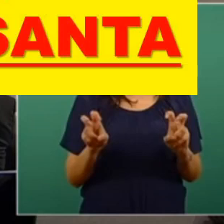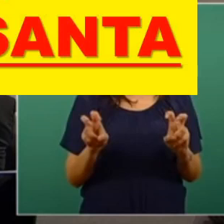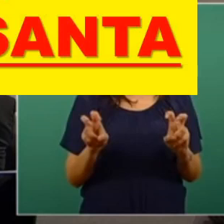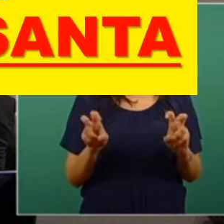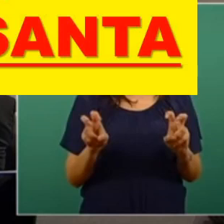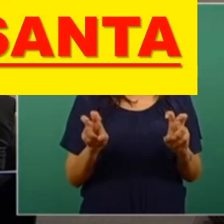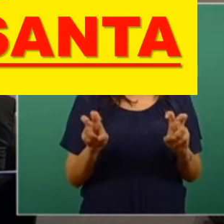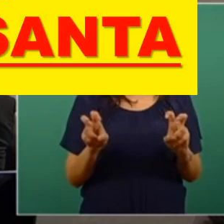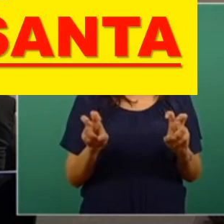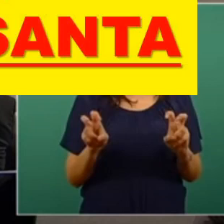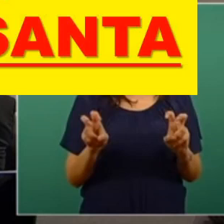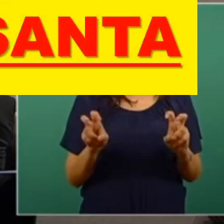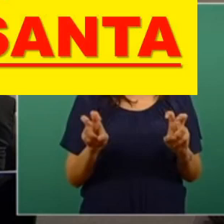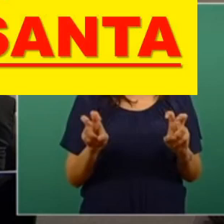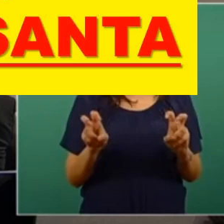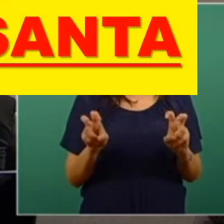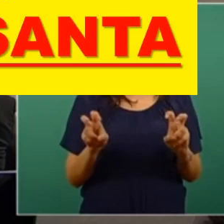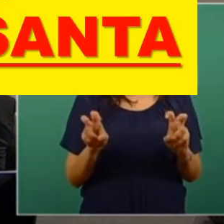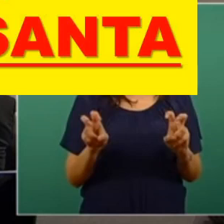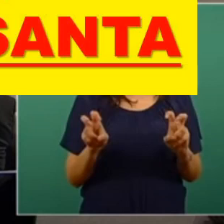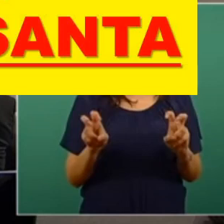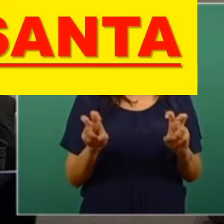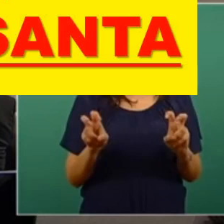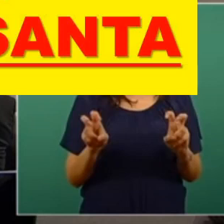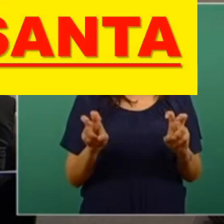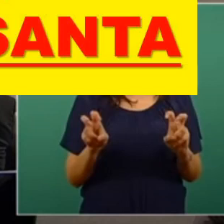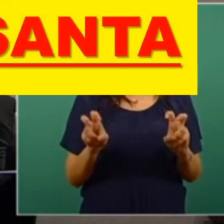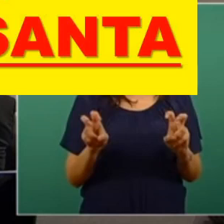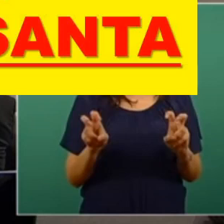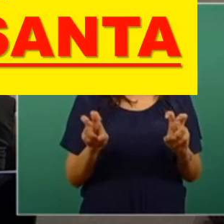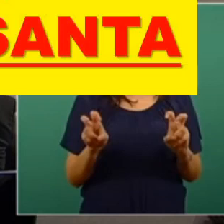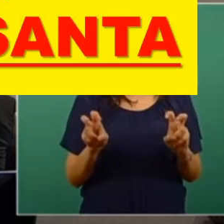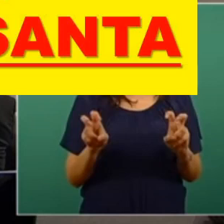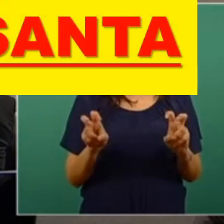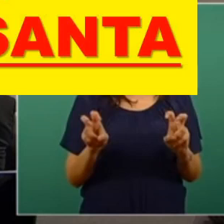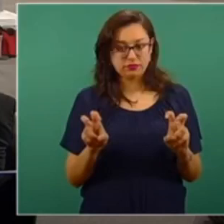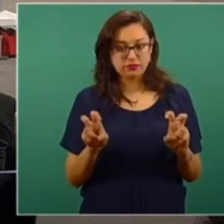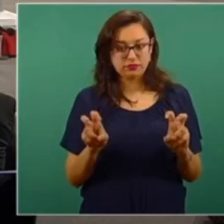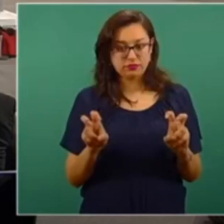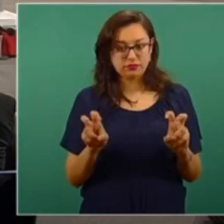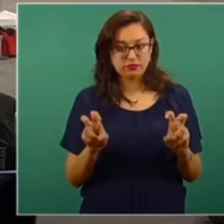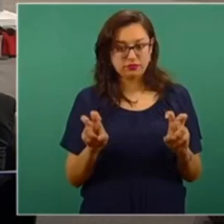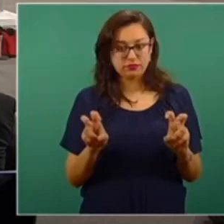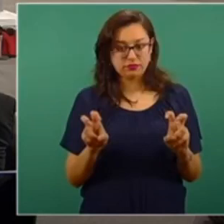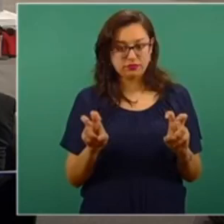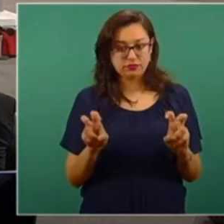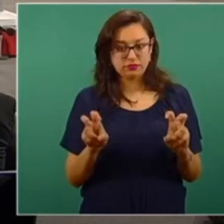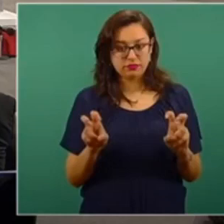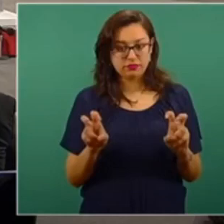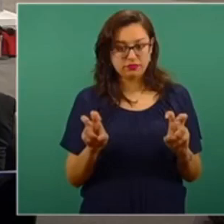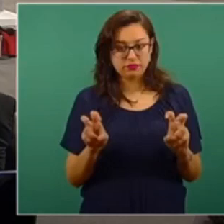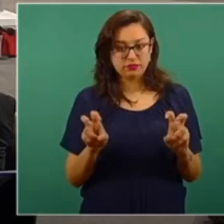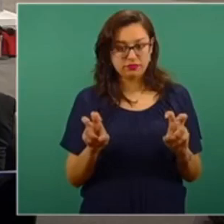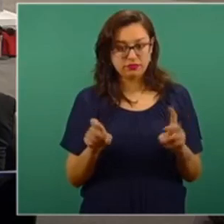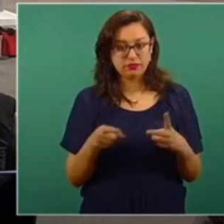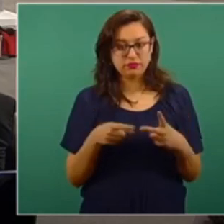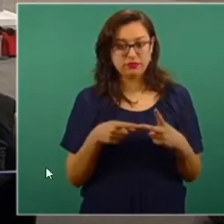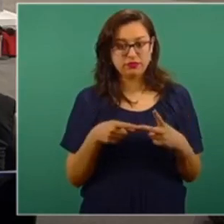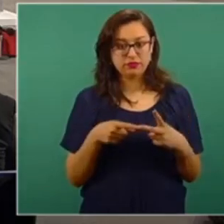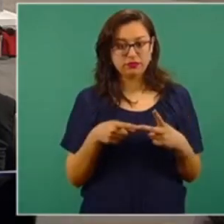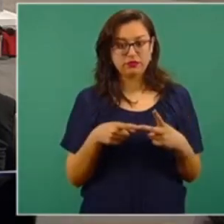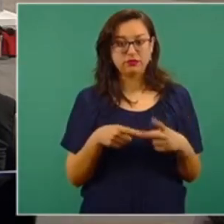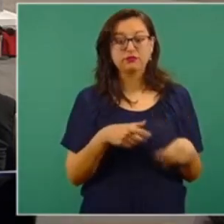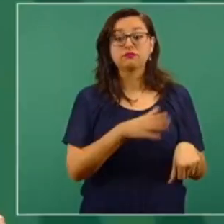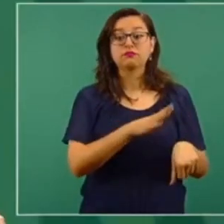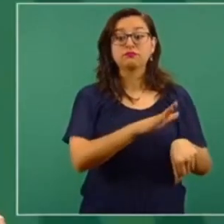para discutir la situación de cómo va a estar el regreso a clases vamos a escuchar es un